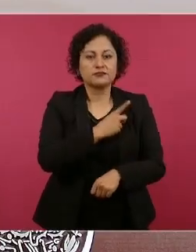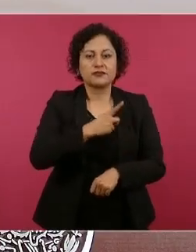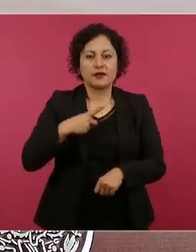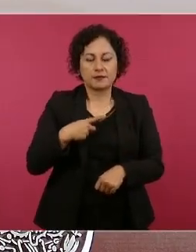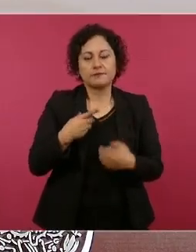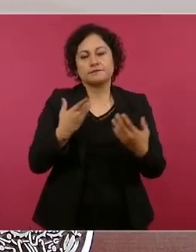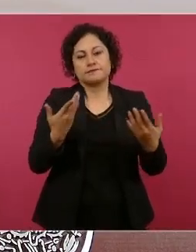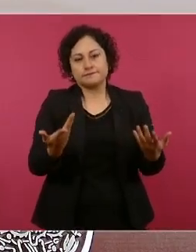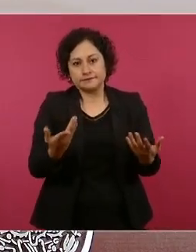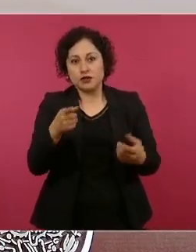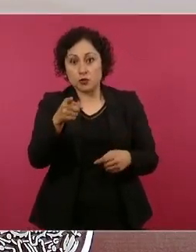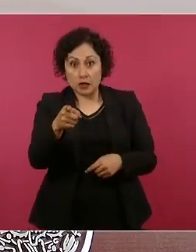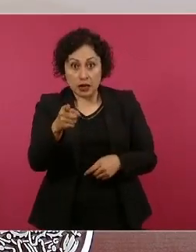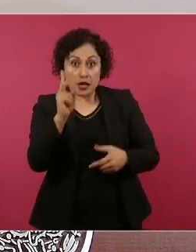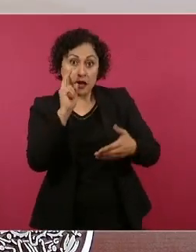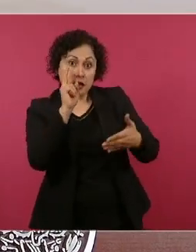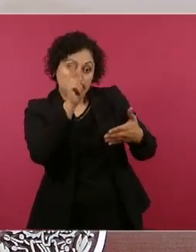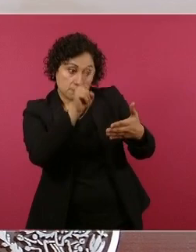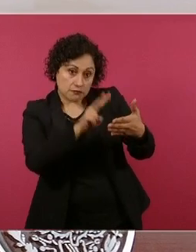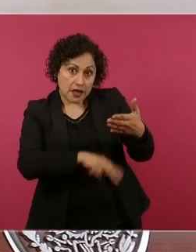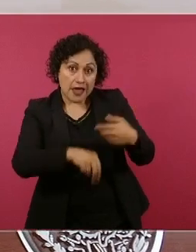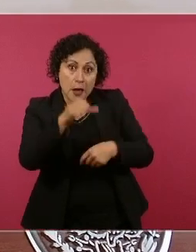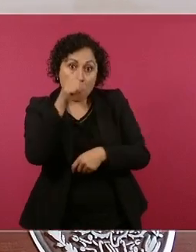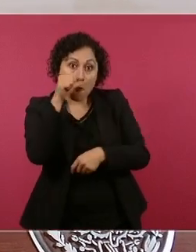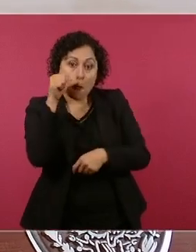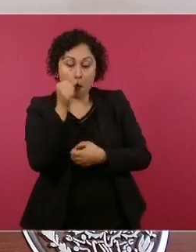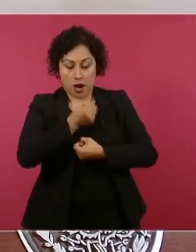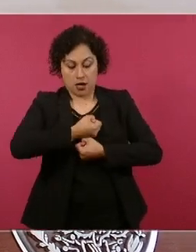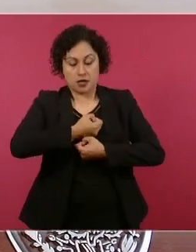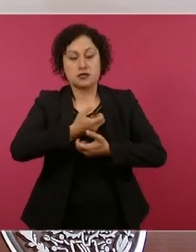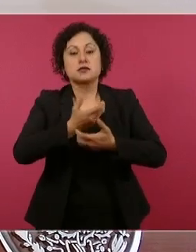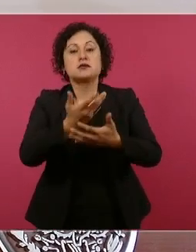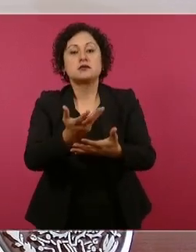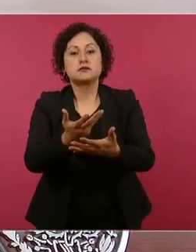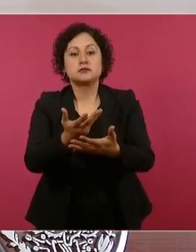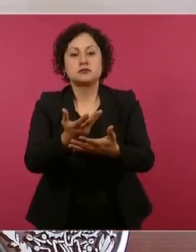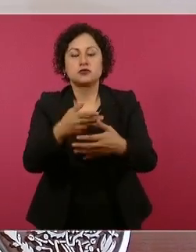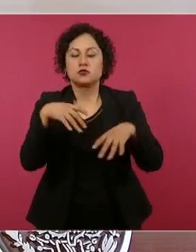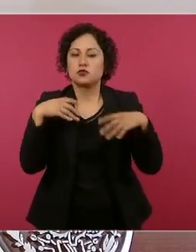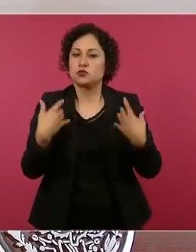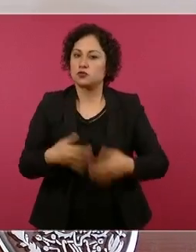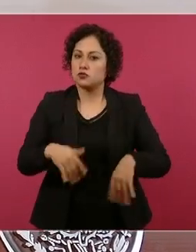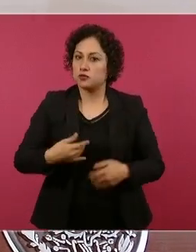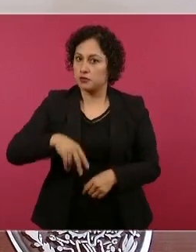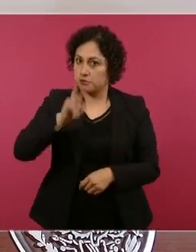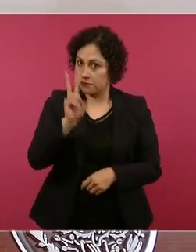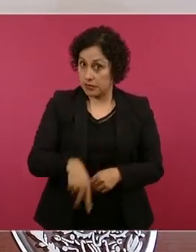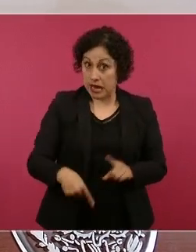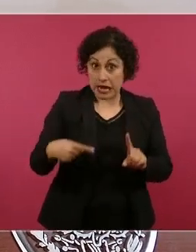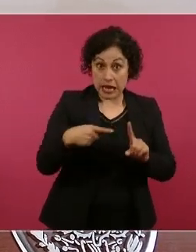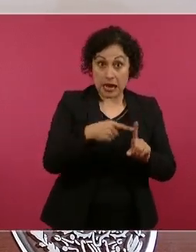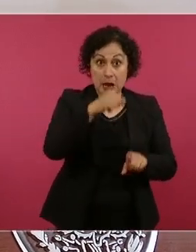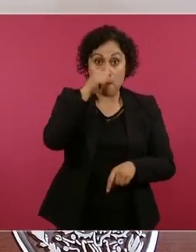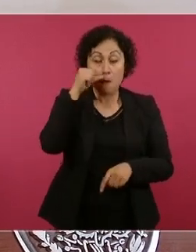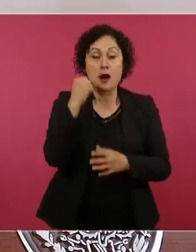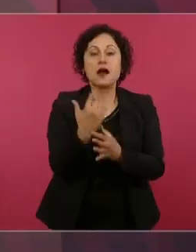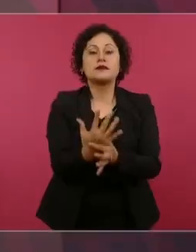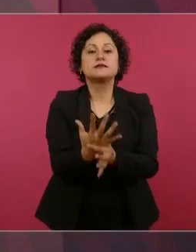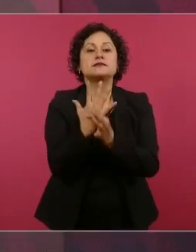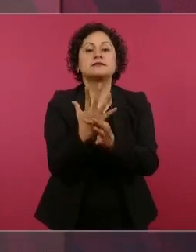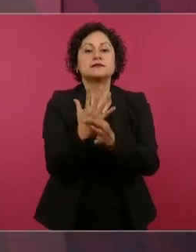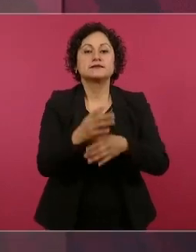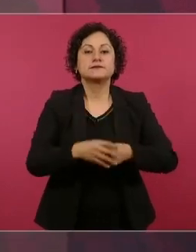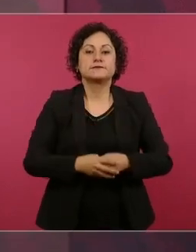ojalá y la providencia divina, ojalá